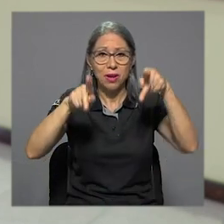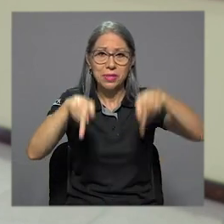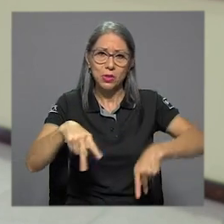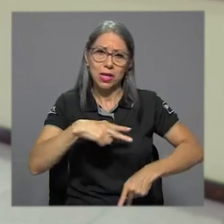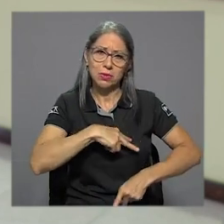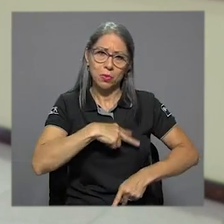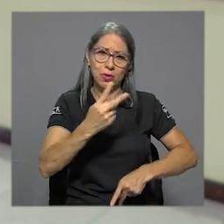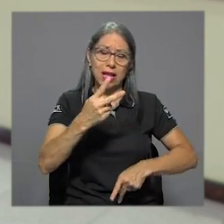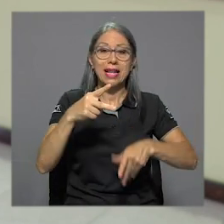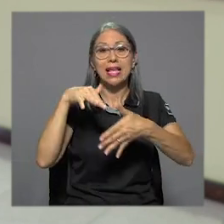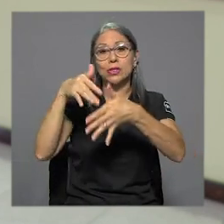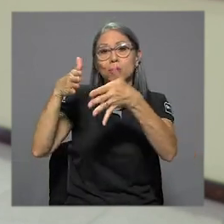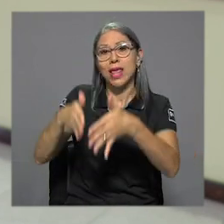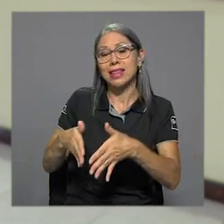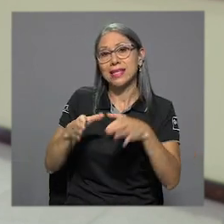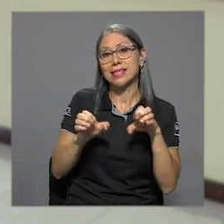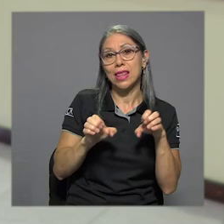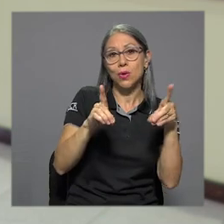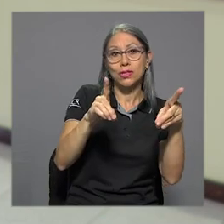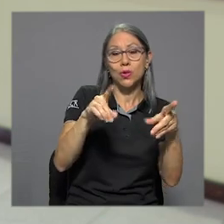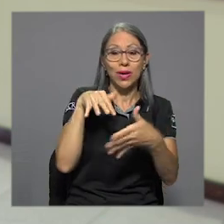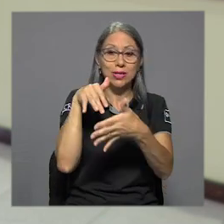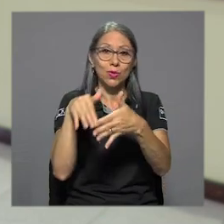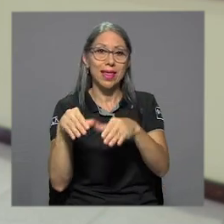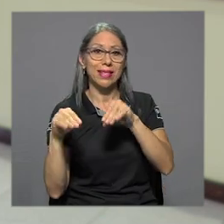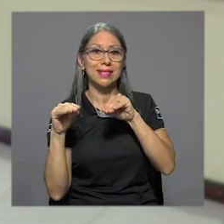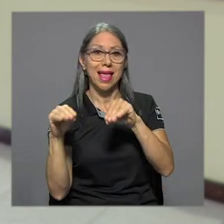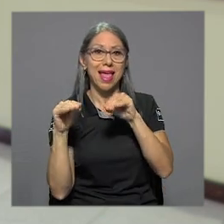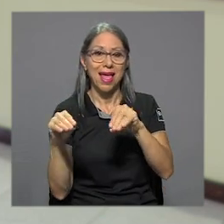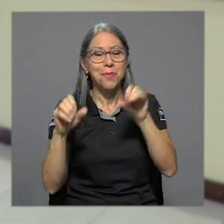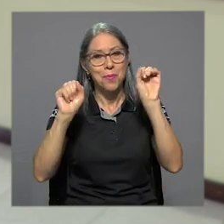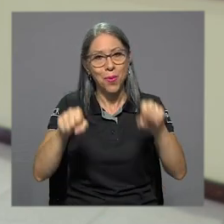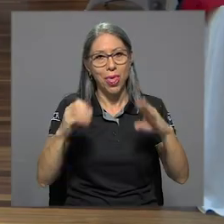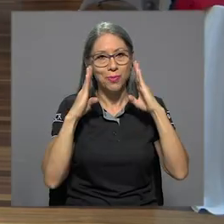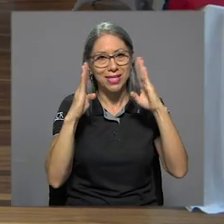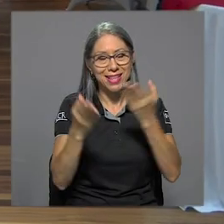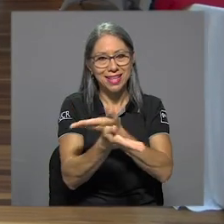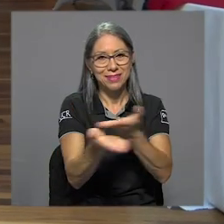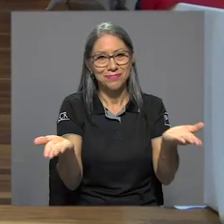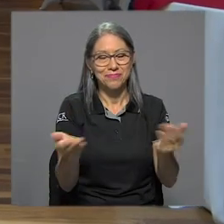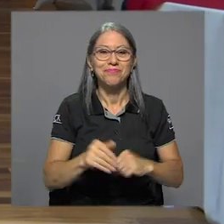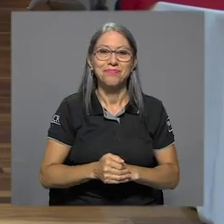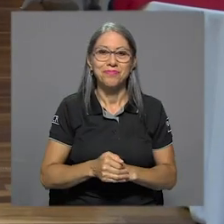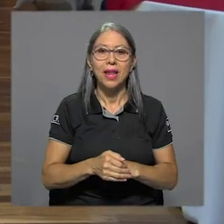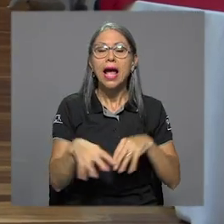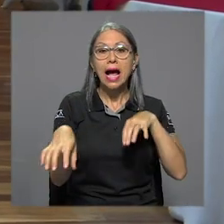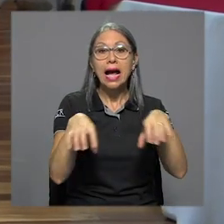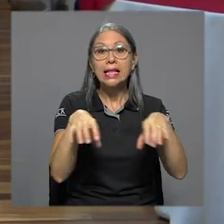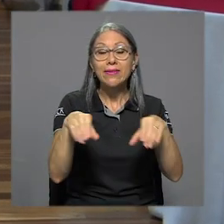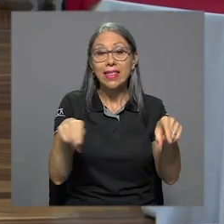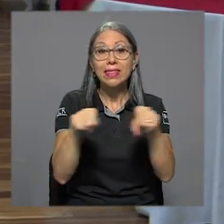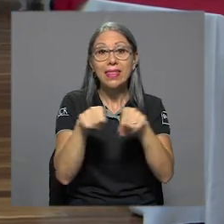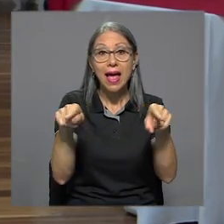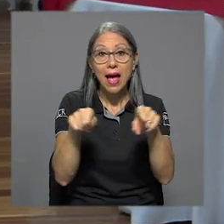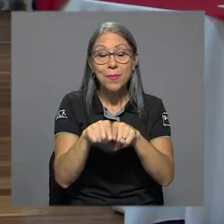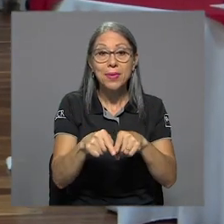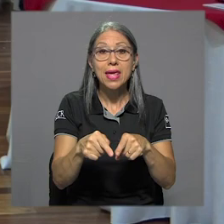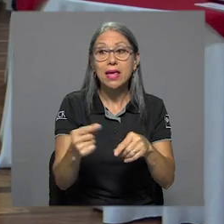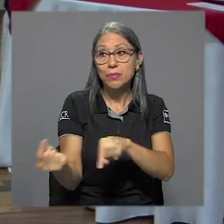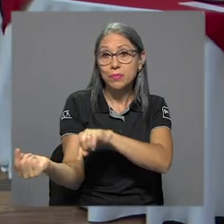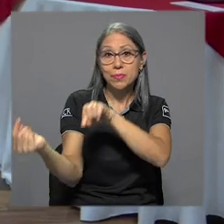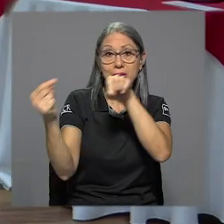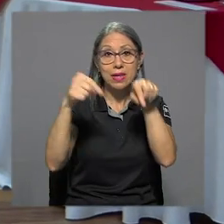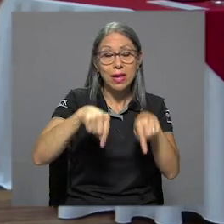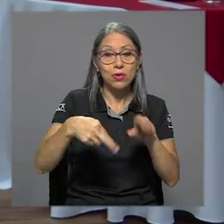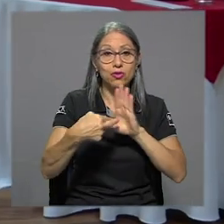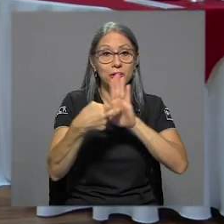que voluntarios y estudiantes de pedagogía y educación de las universidades podamos atender. La actividad también contó con